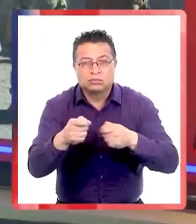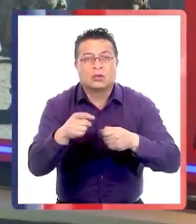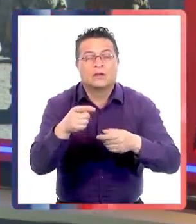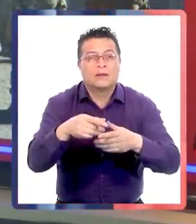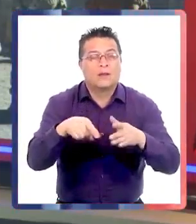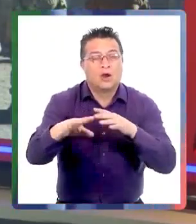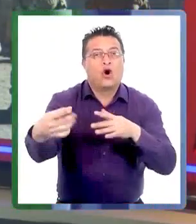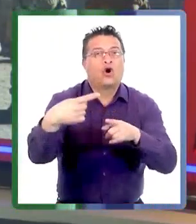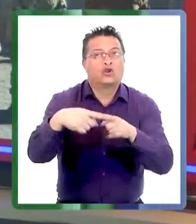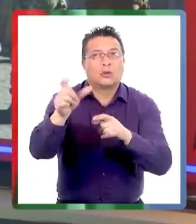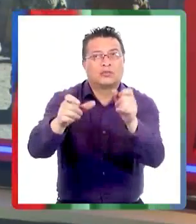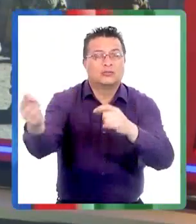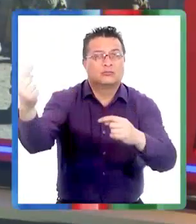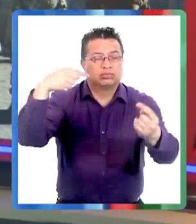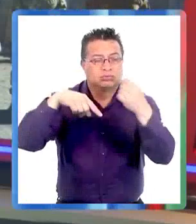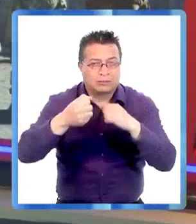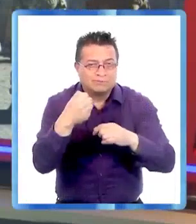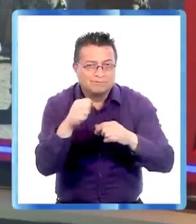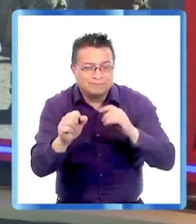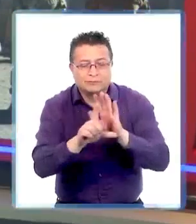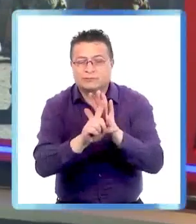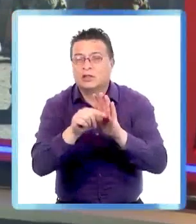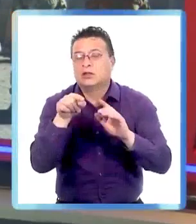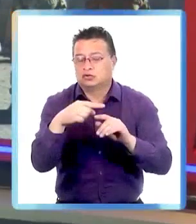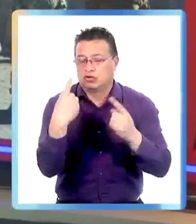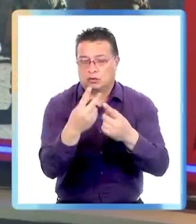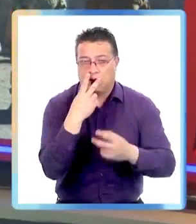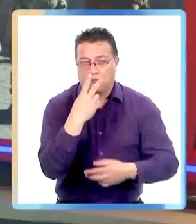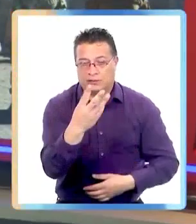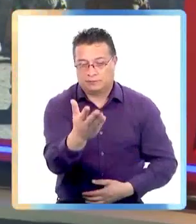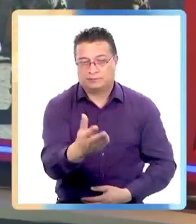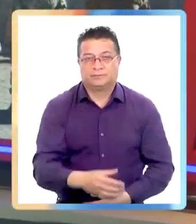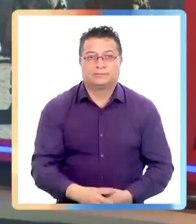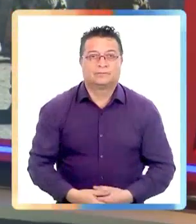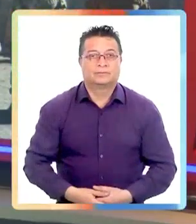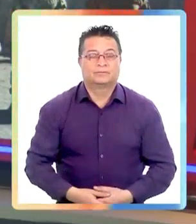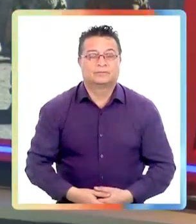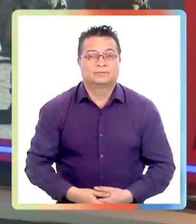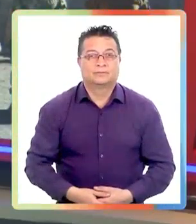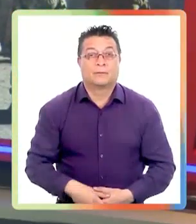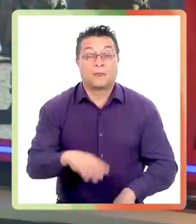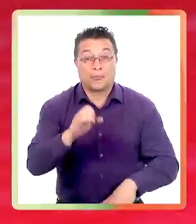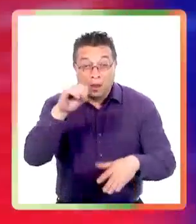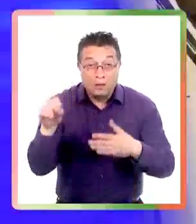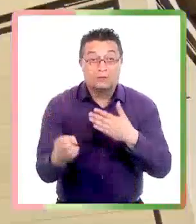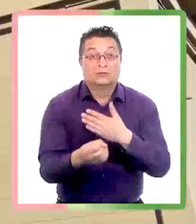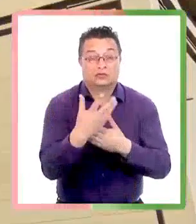manera el contrabando, el tráfico de migrantes y otros delitos. Iquique TV con este informe.